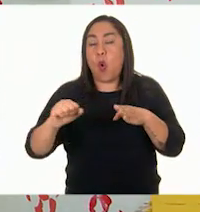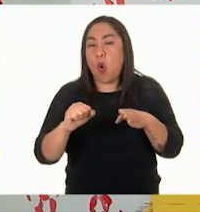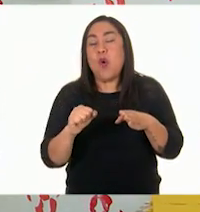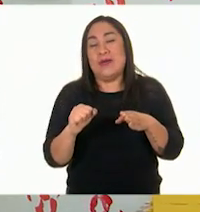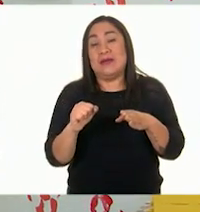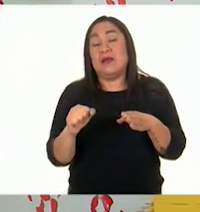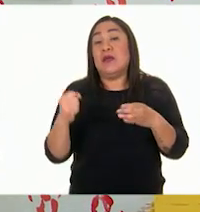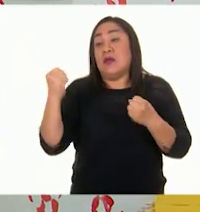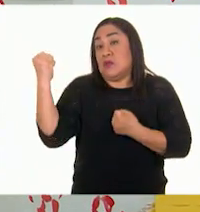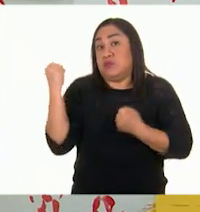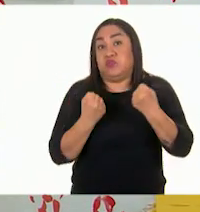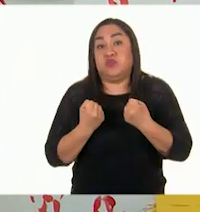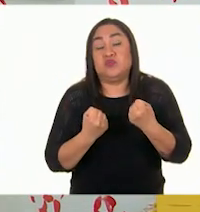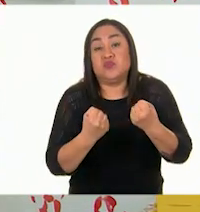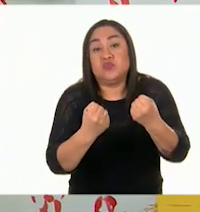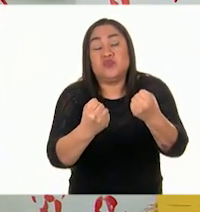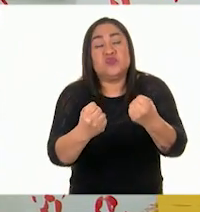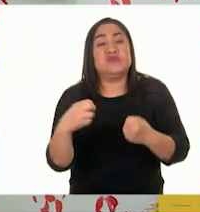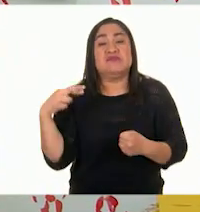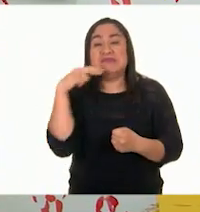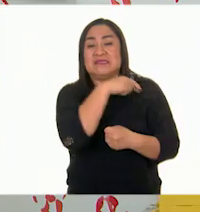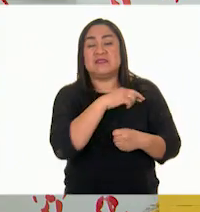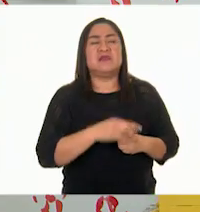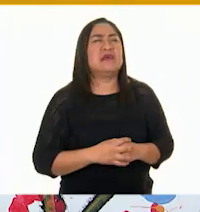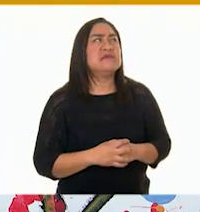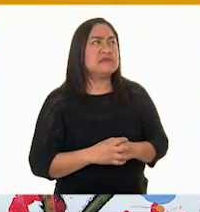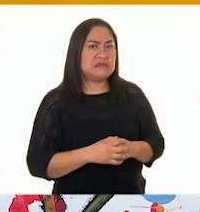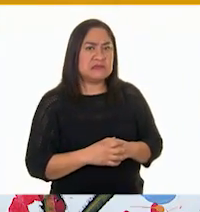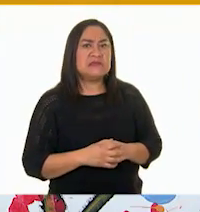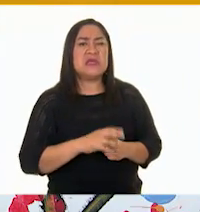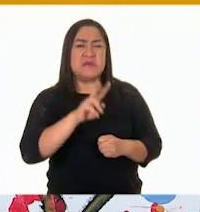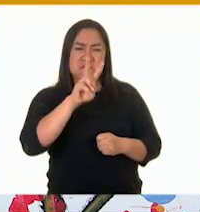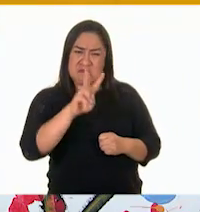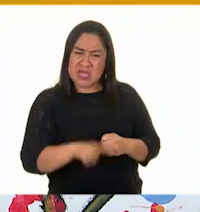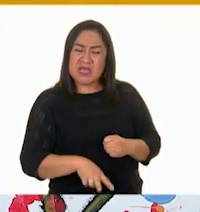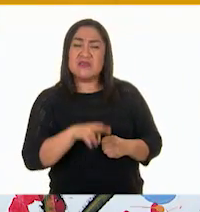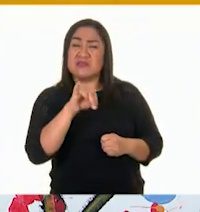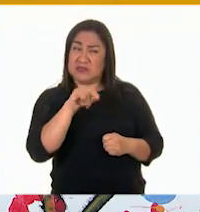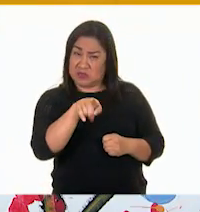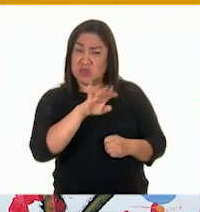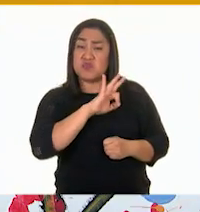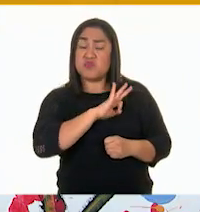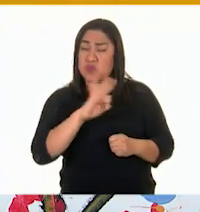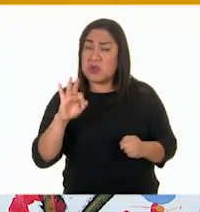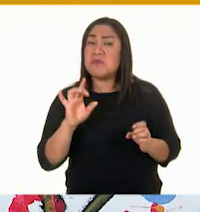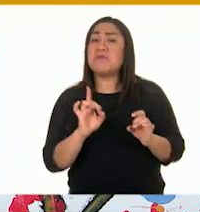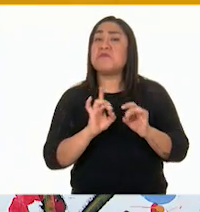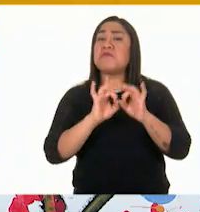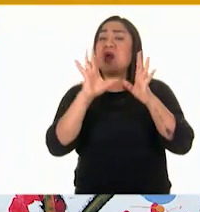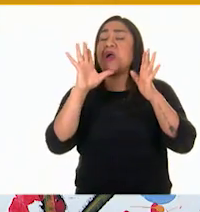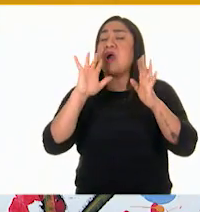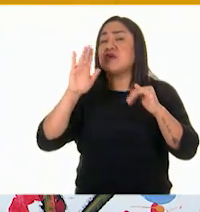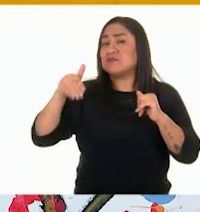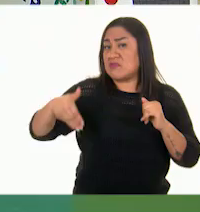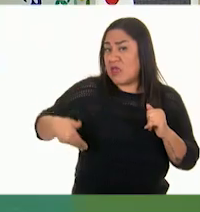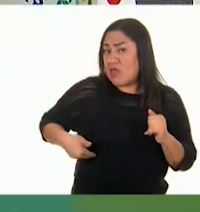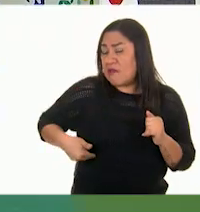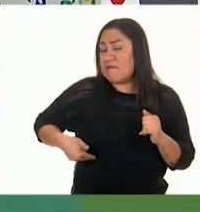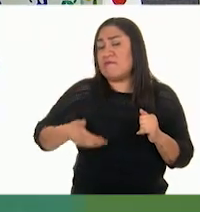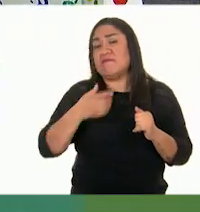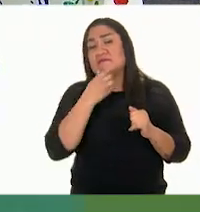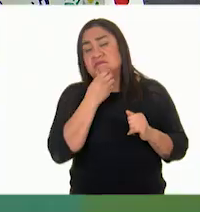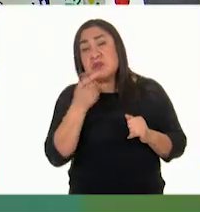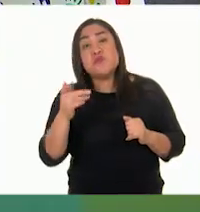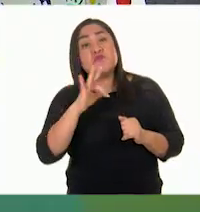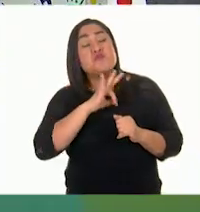iba manejando muy, muy rápido. Ay, es verdad. Y eso puede ocasionar un accidente, ¿verdad, maestra? Y